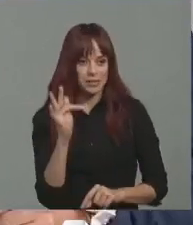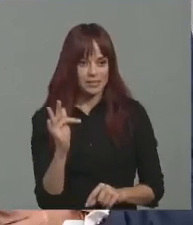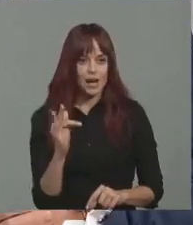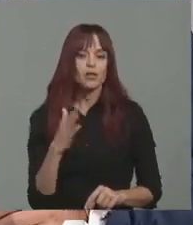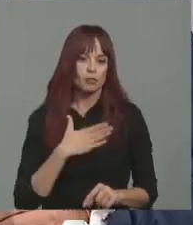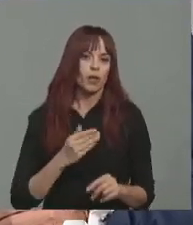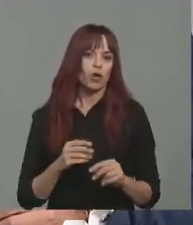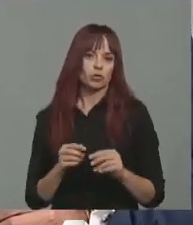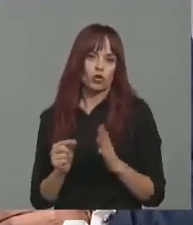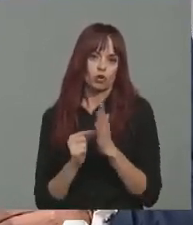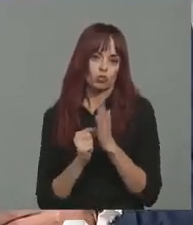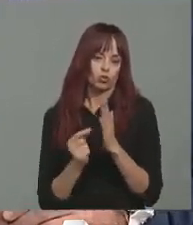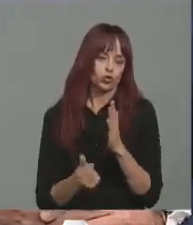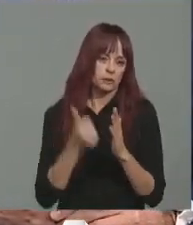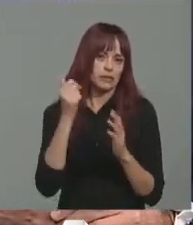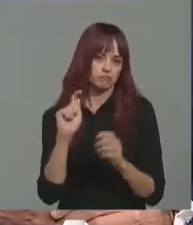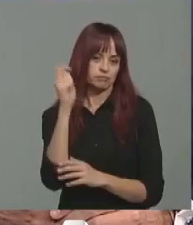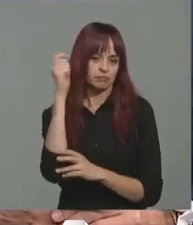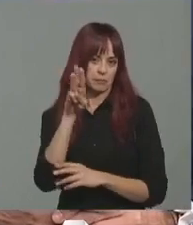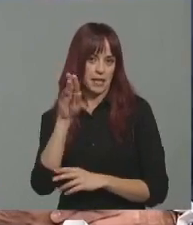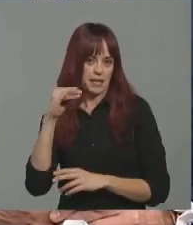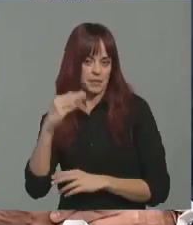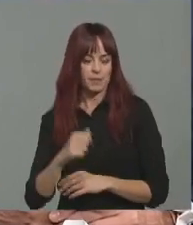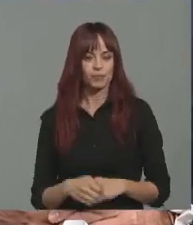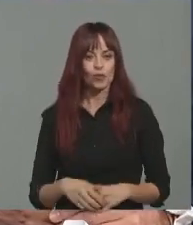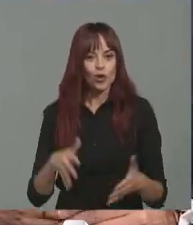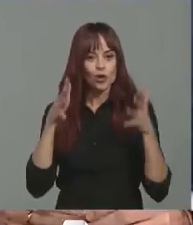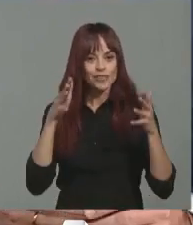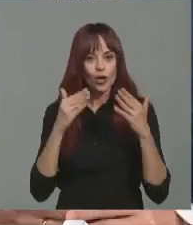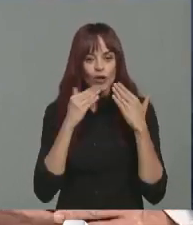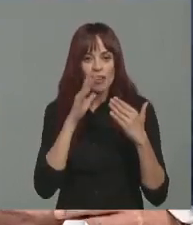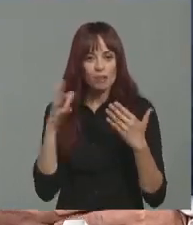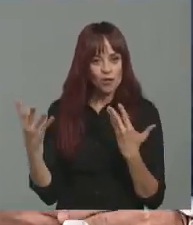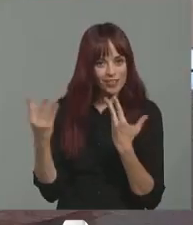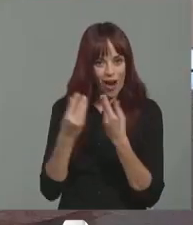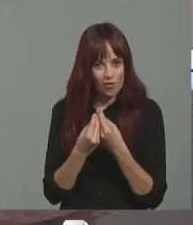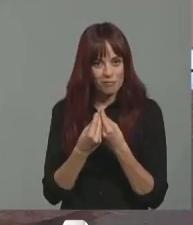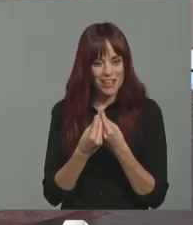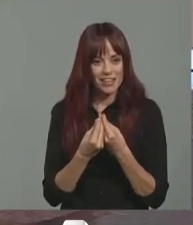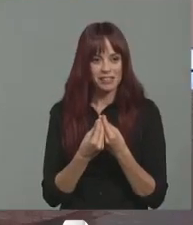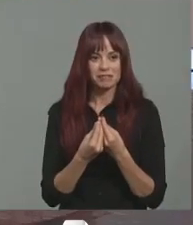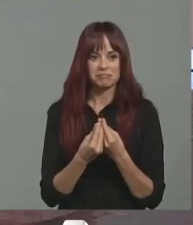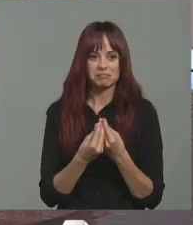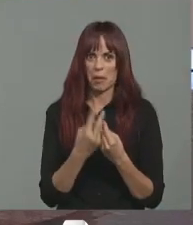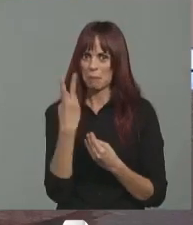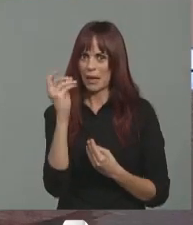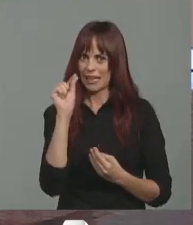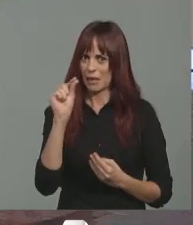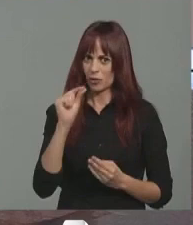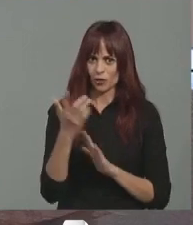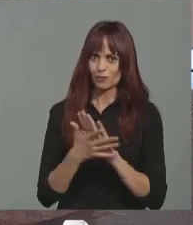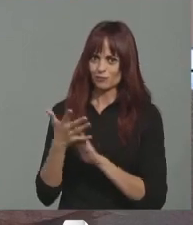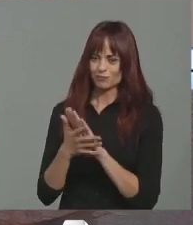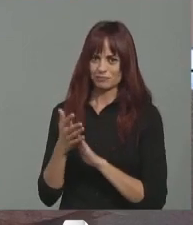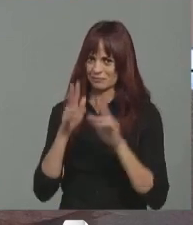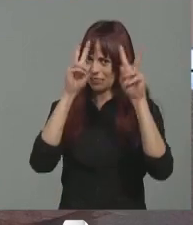podemos avanzar varios puntos en PIB. Varios puntos. Pues, consejero, muchísimas gracias por habernos acompañado. siempre. En estos aproximadamente 20 minutos hemos hablado un